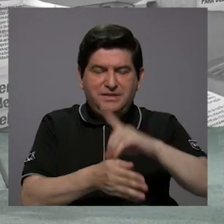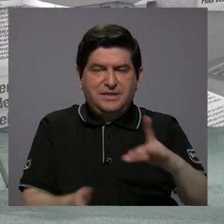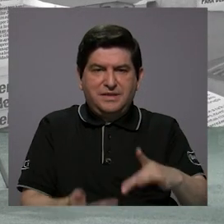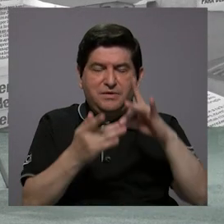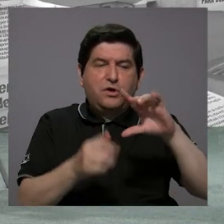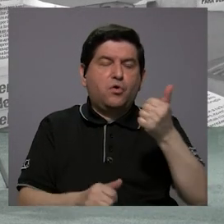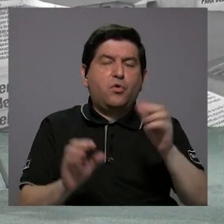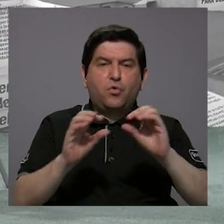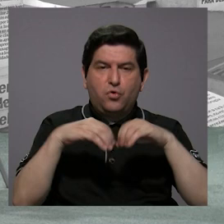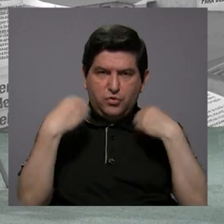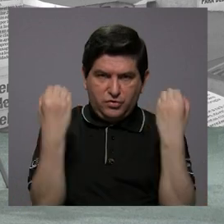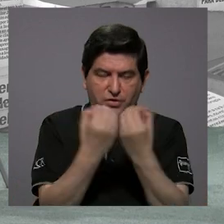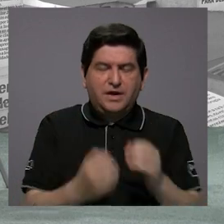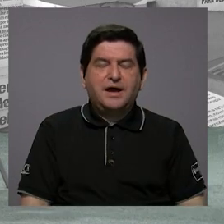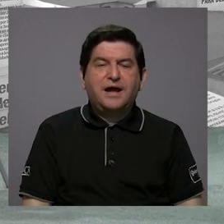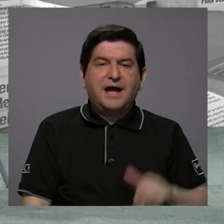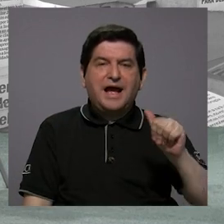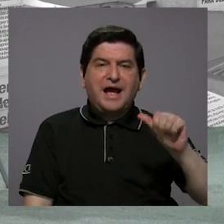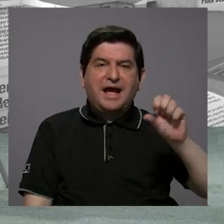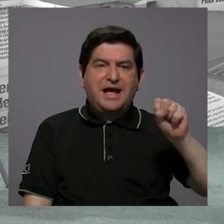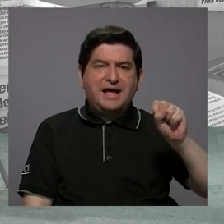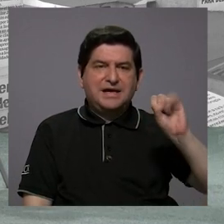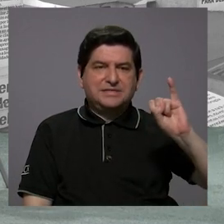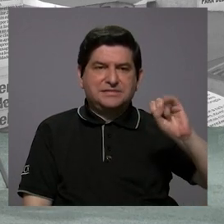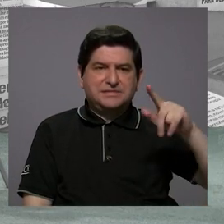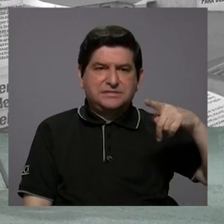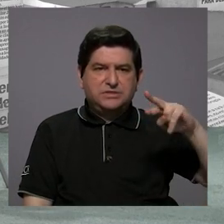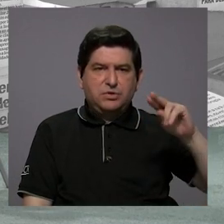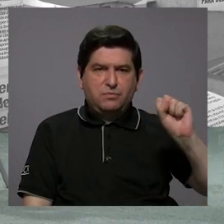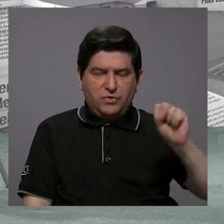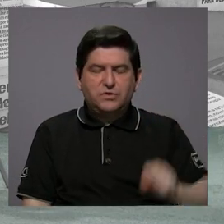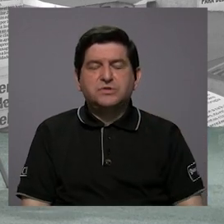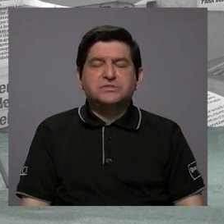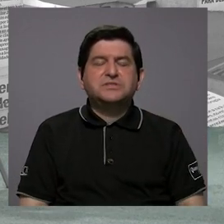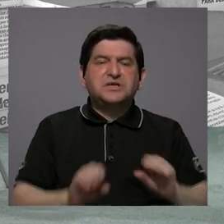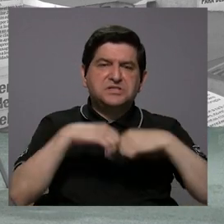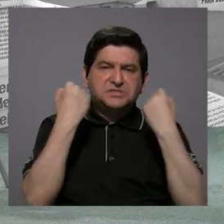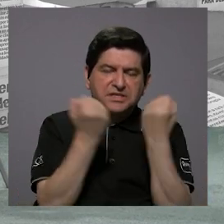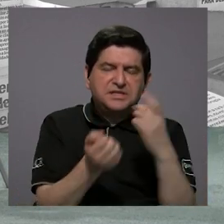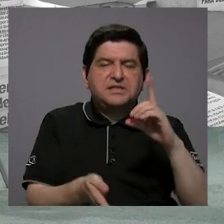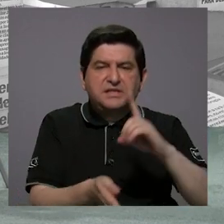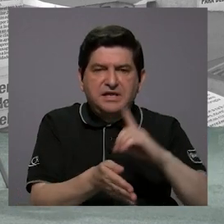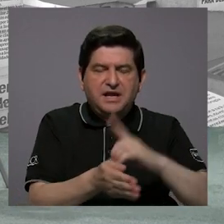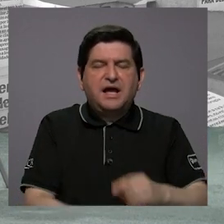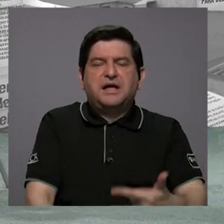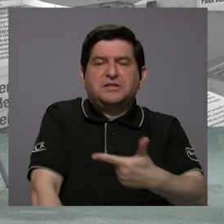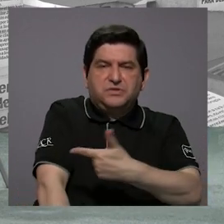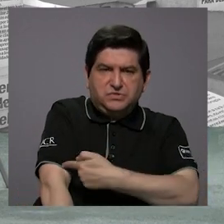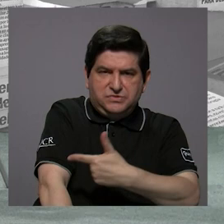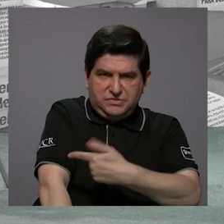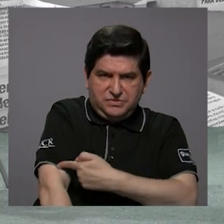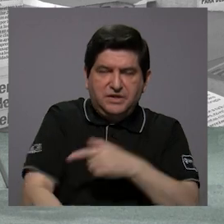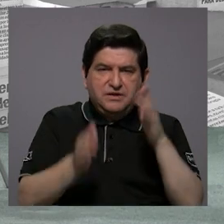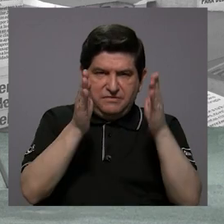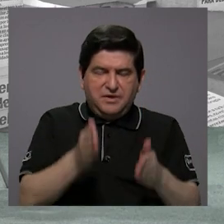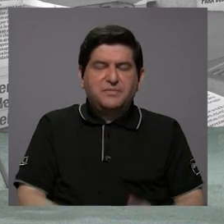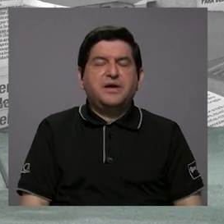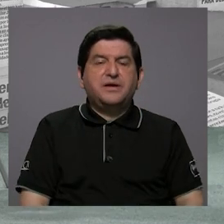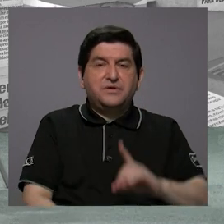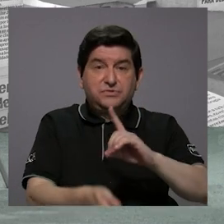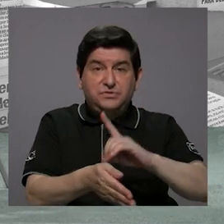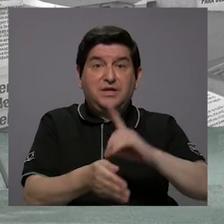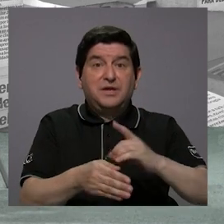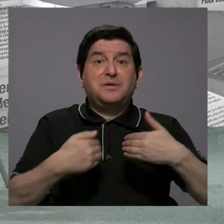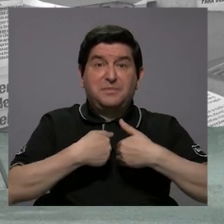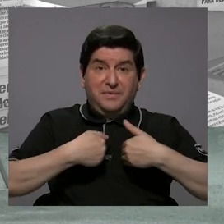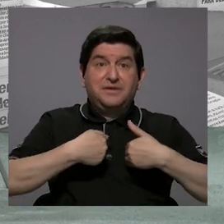organización sindical que se llama ACIPROS, que, por ejemplo, incluye sindicatos médicos, sindicatos de enfermería, sindicatos incluso de medicina